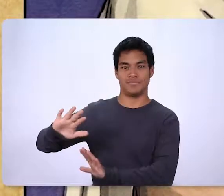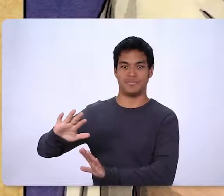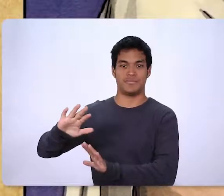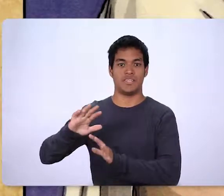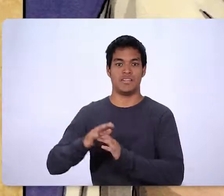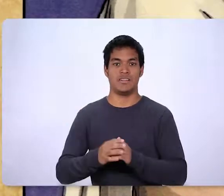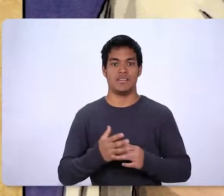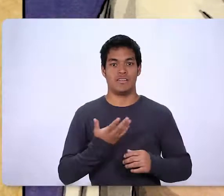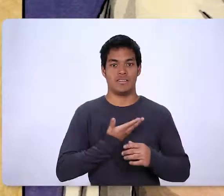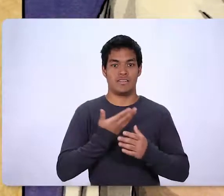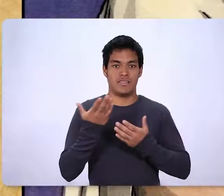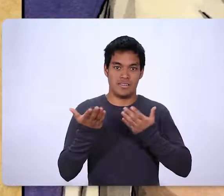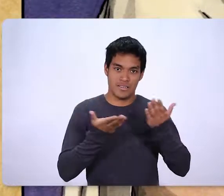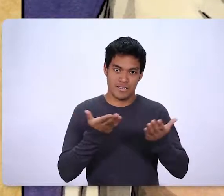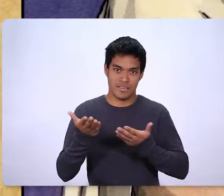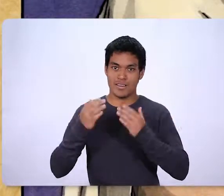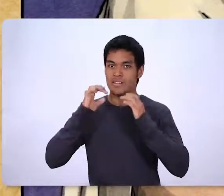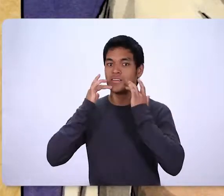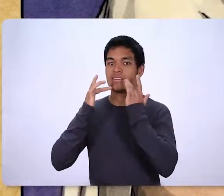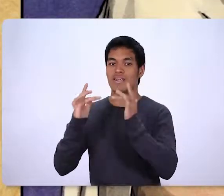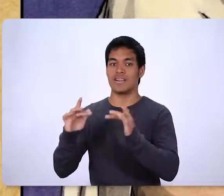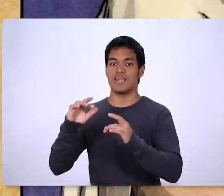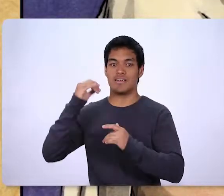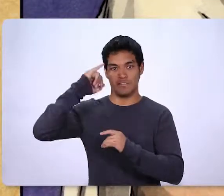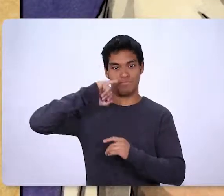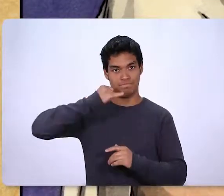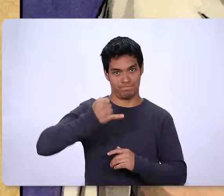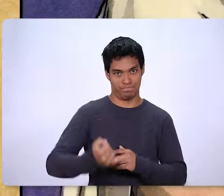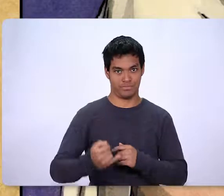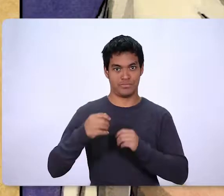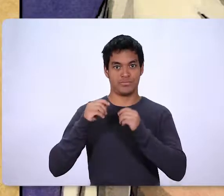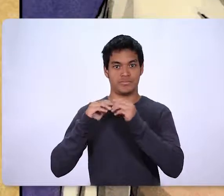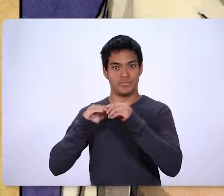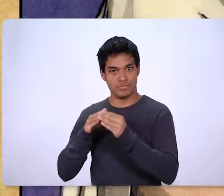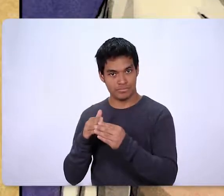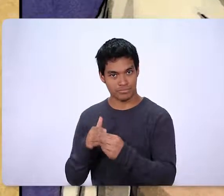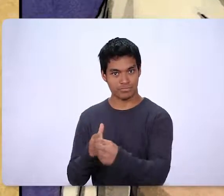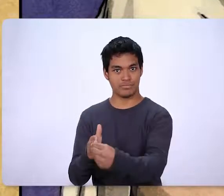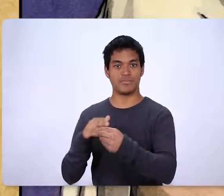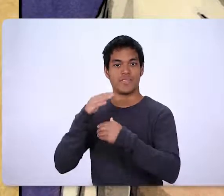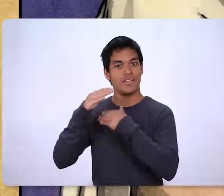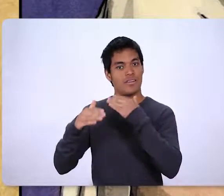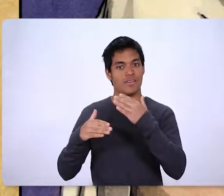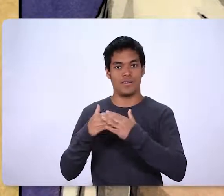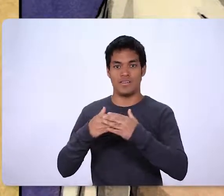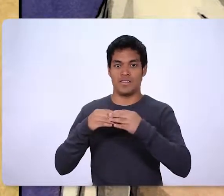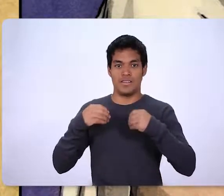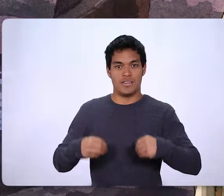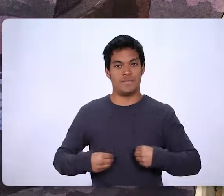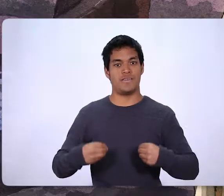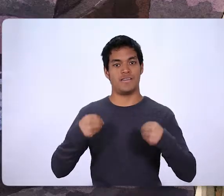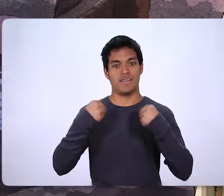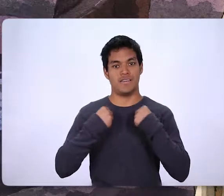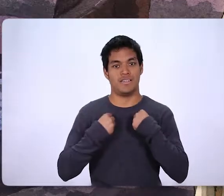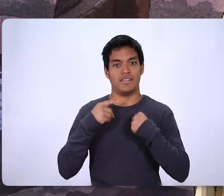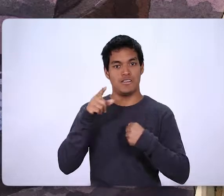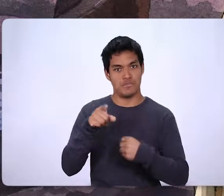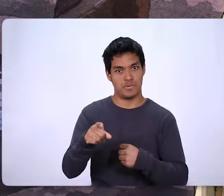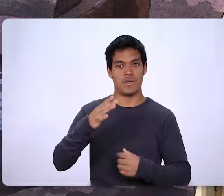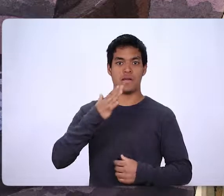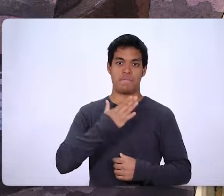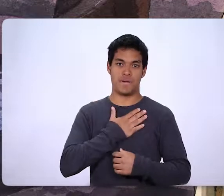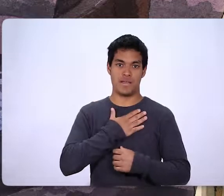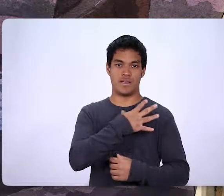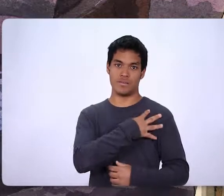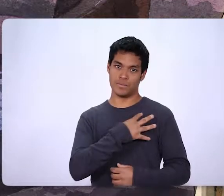con santidad y justicia, y estar en su presencia toda nuestra vida. En cuanto a ti,